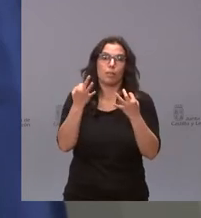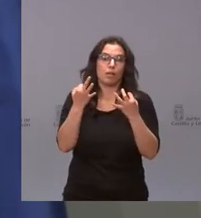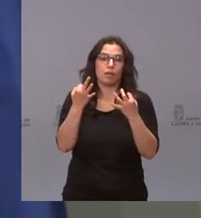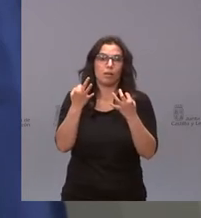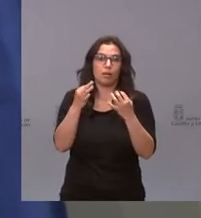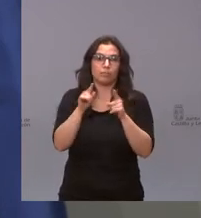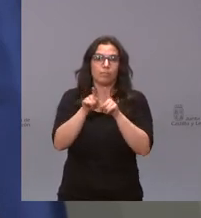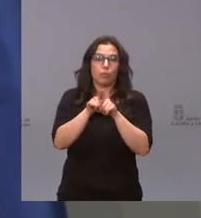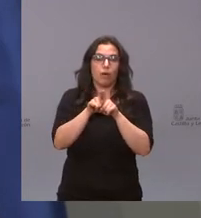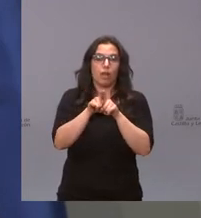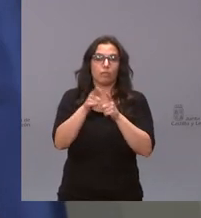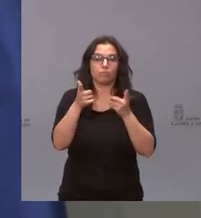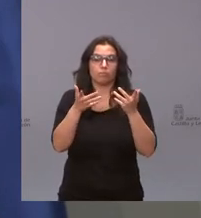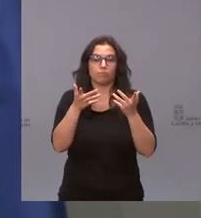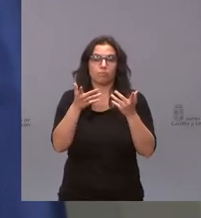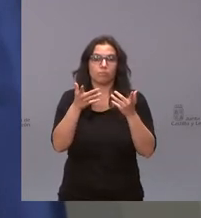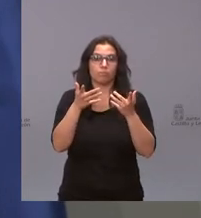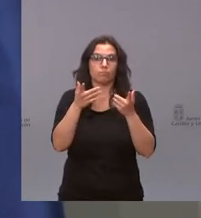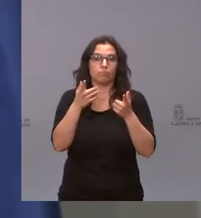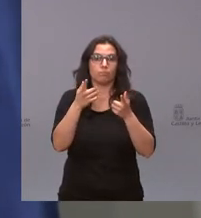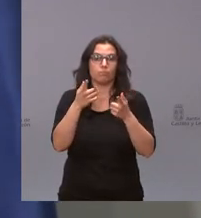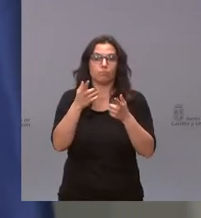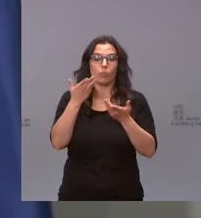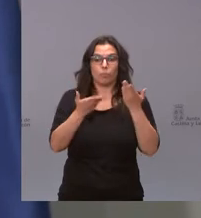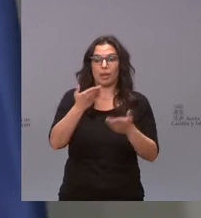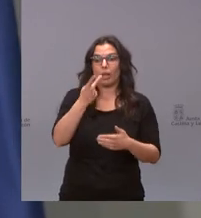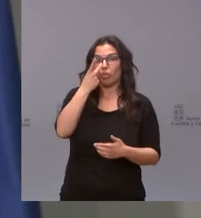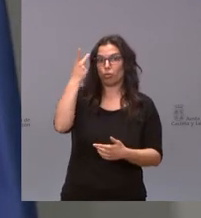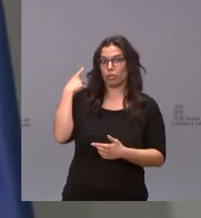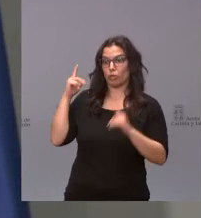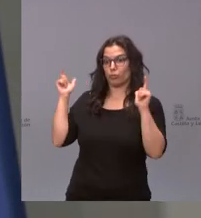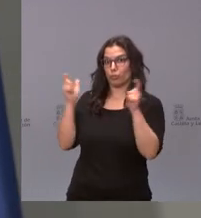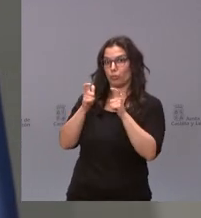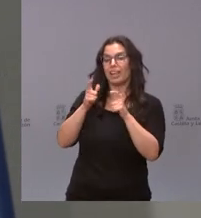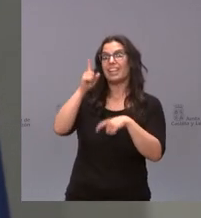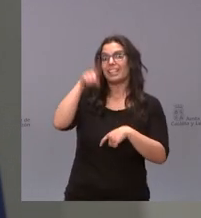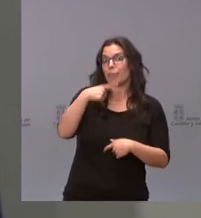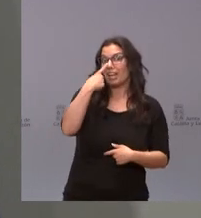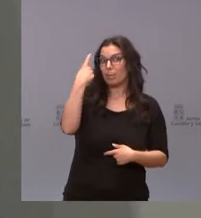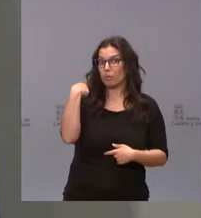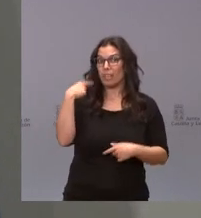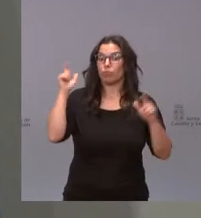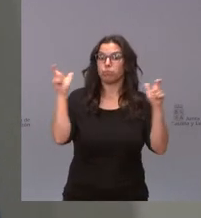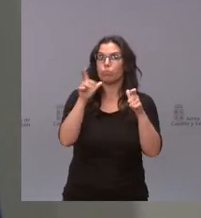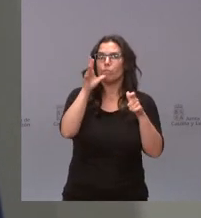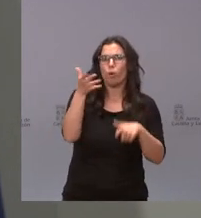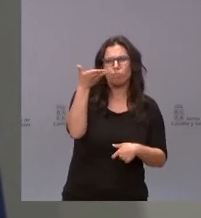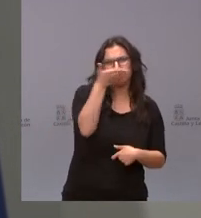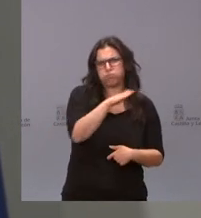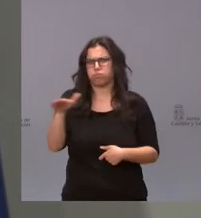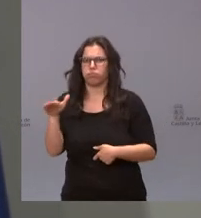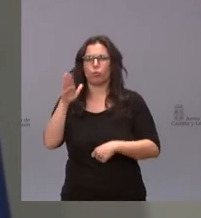entre la pérdida de 2019 y el exceso de mortalidad provocado por la pandemia